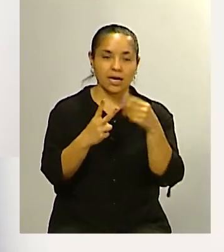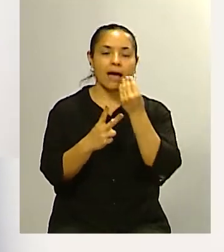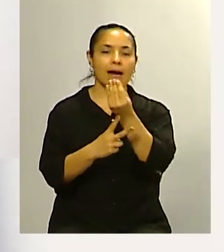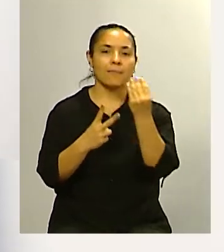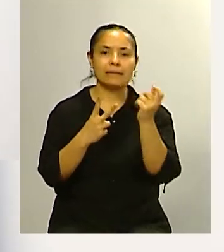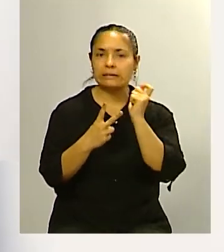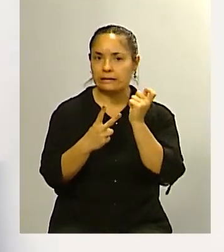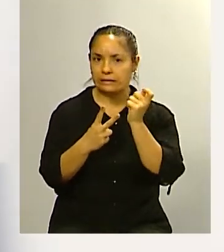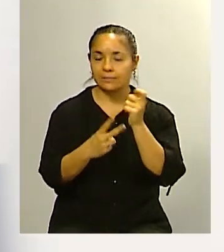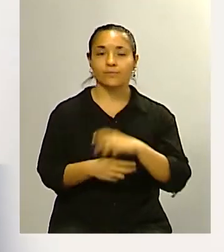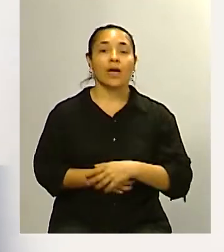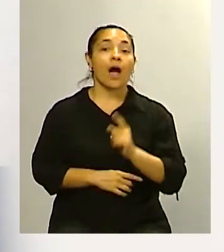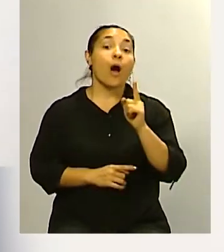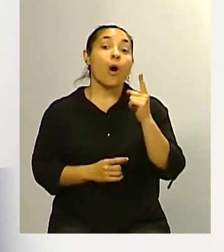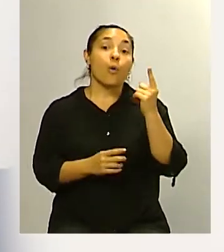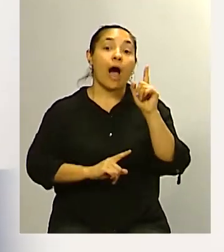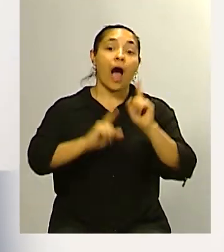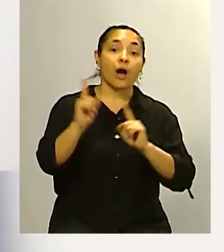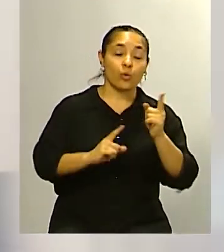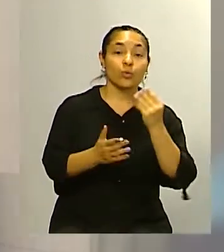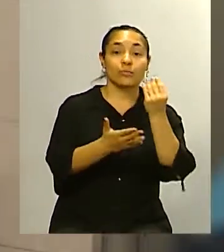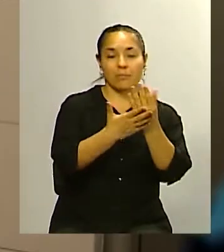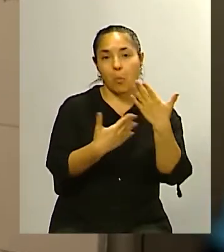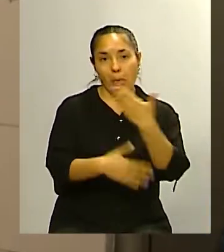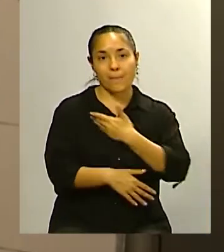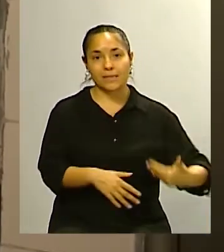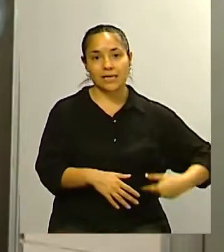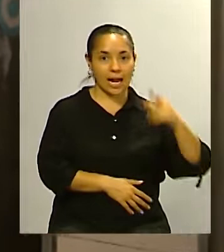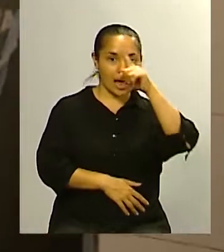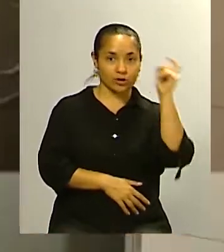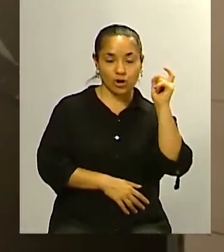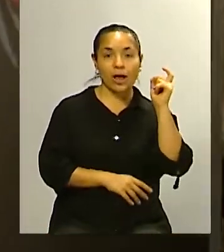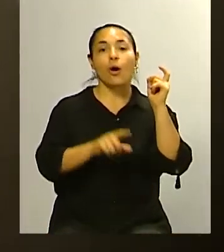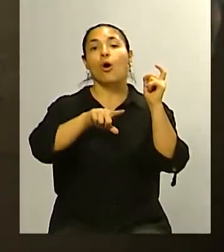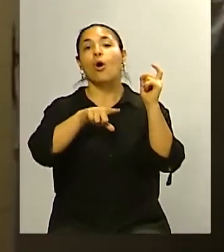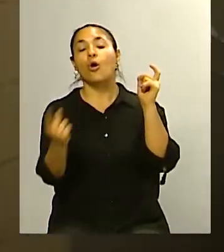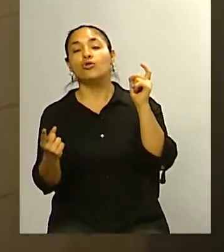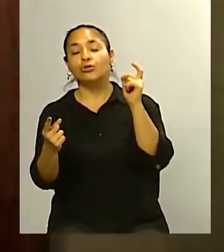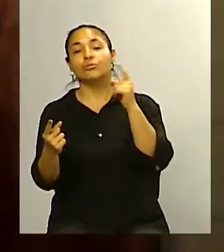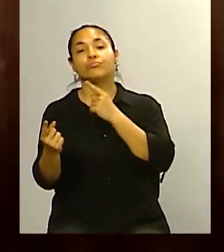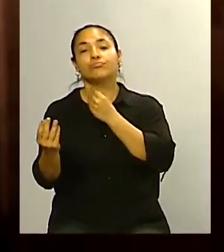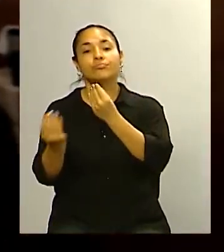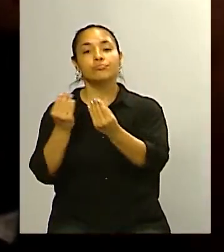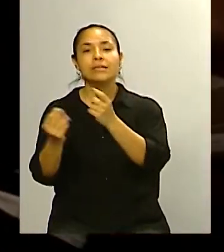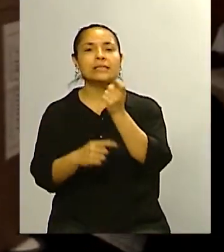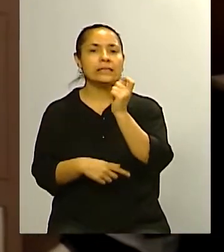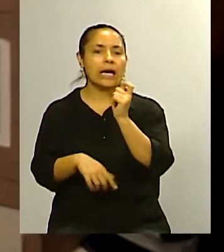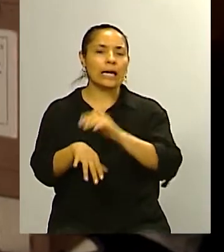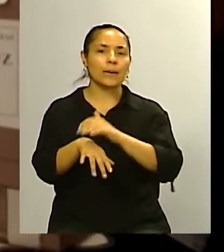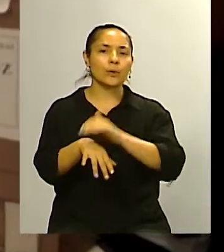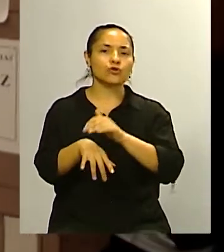con más posibilidad de llegar a la presidencia de la nación y el otro para disputar obviamente quién va a quedar